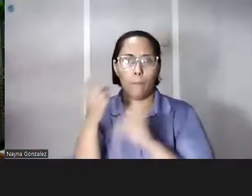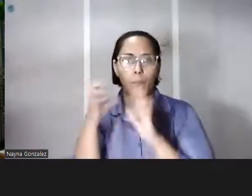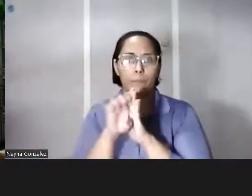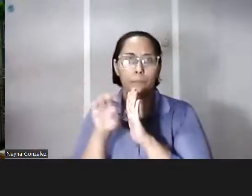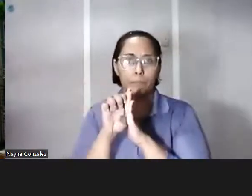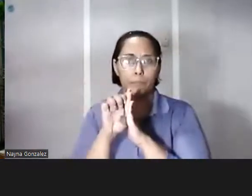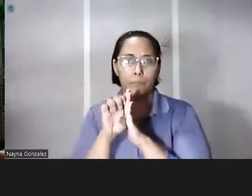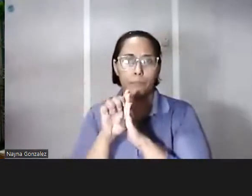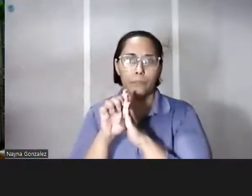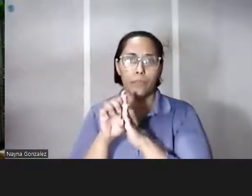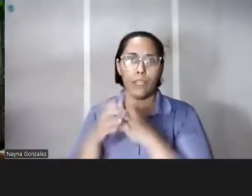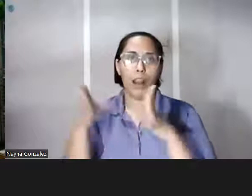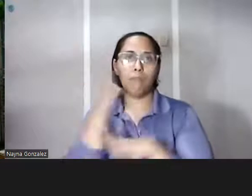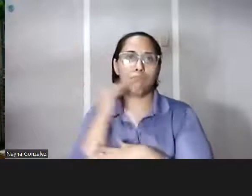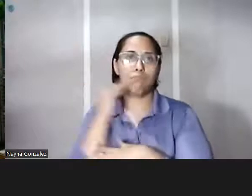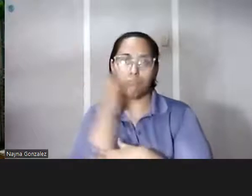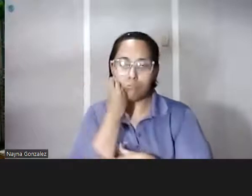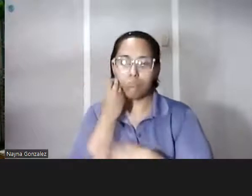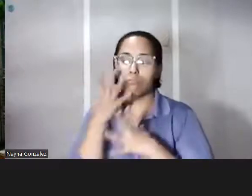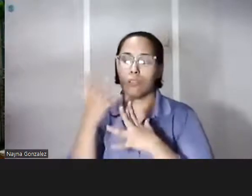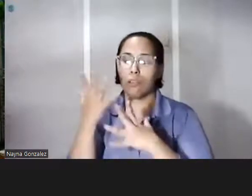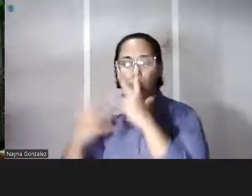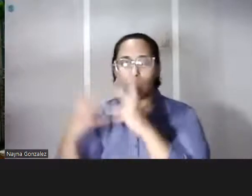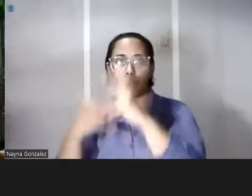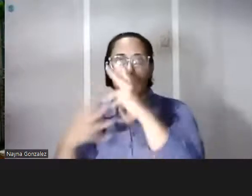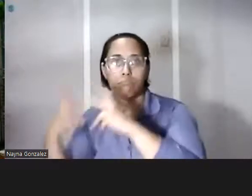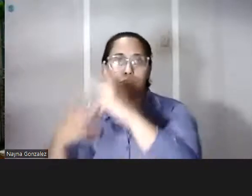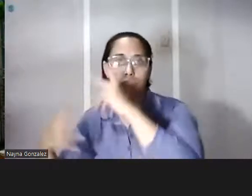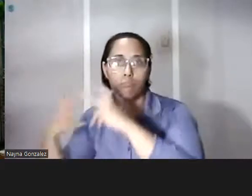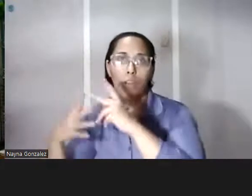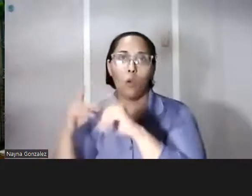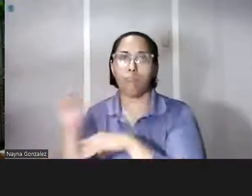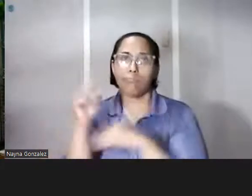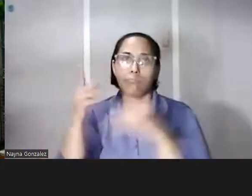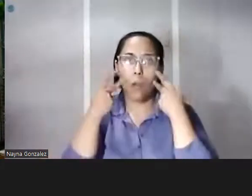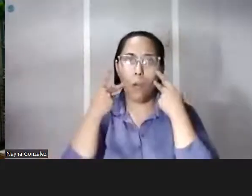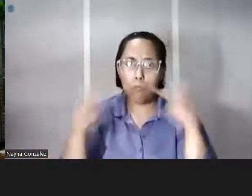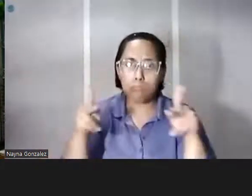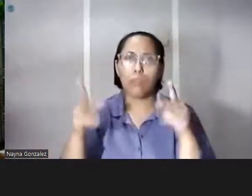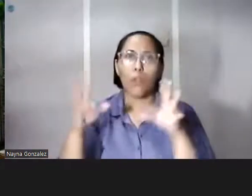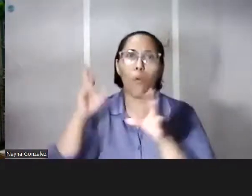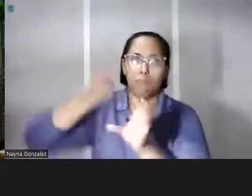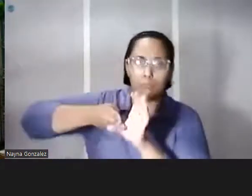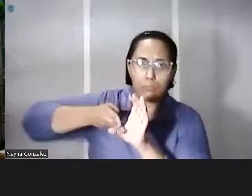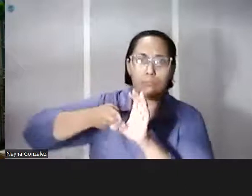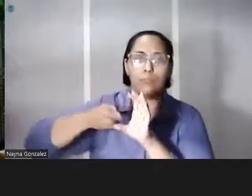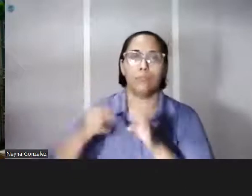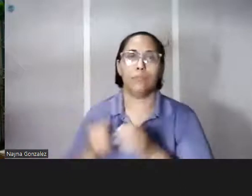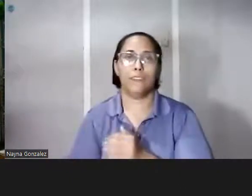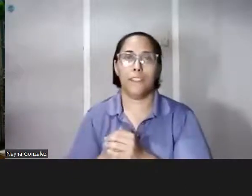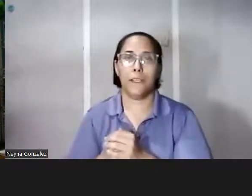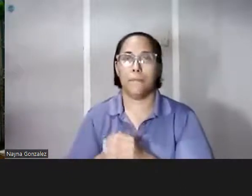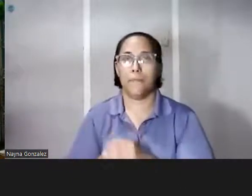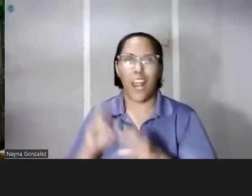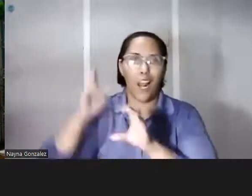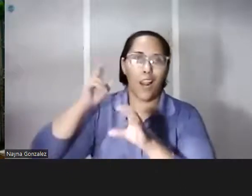de esa experiencia interactiva en la que el público tenía la oportunidad de participar en la que el público